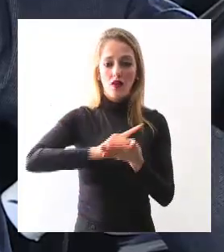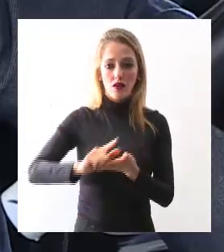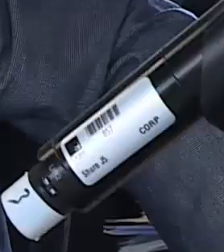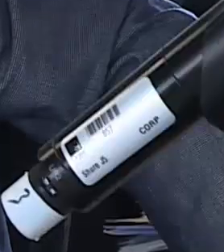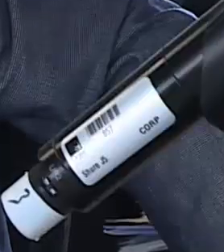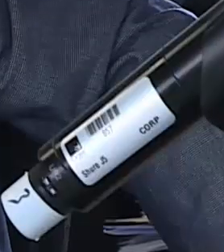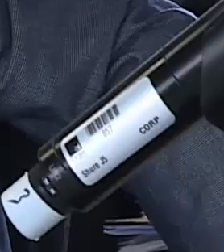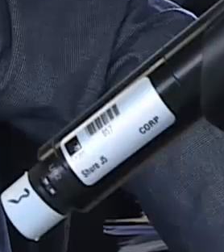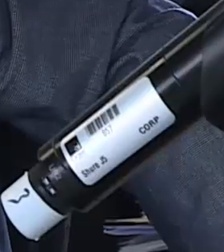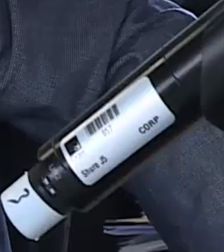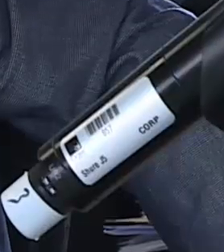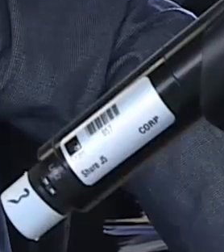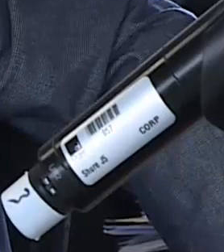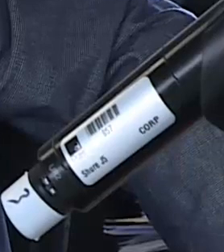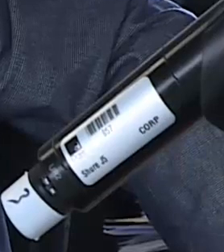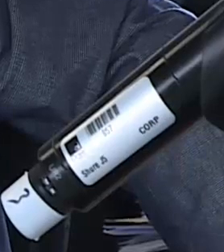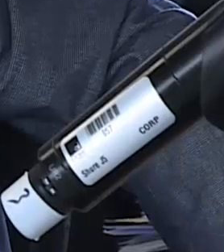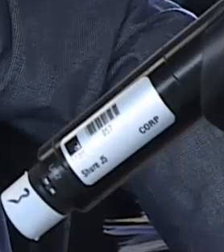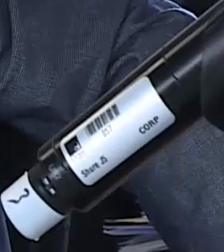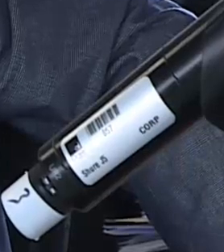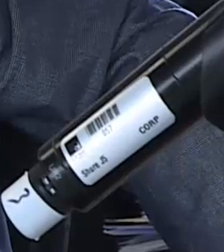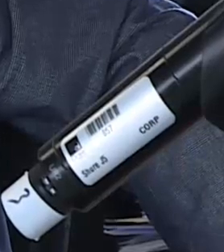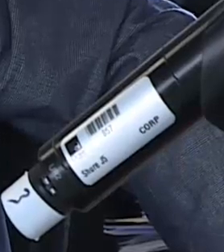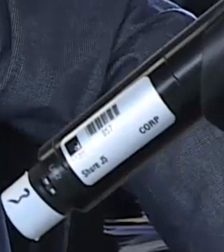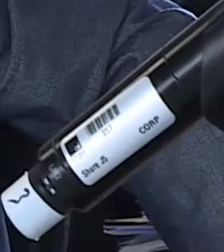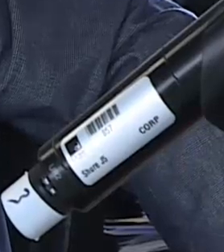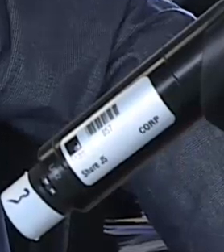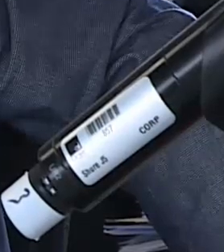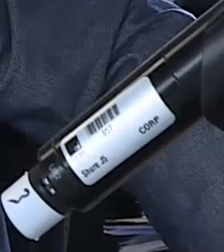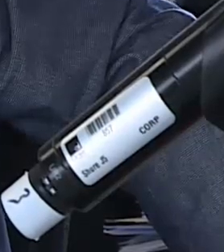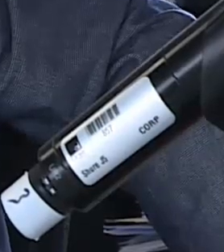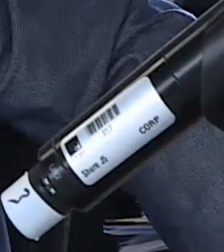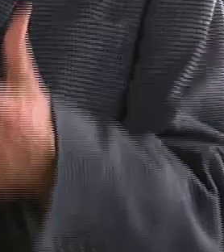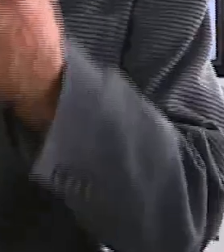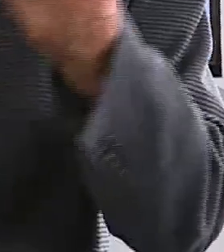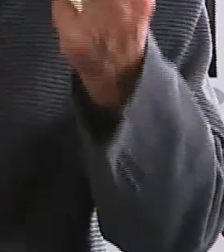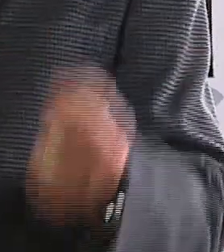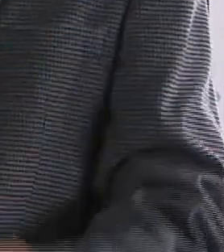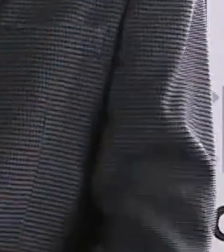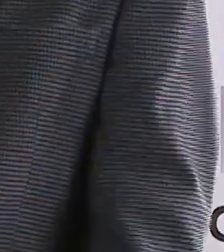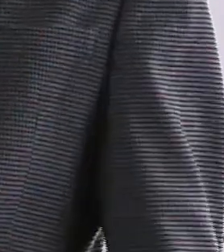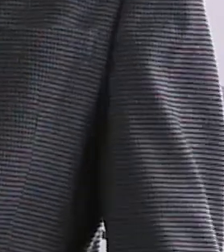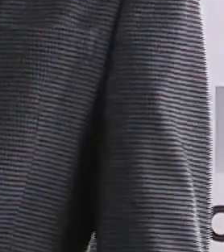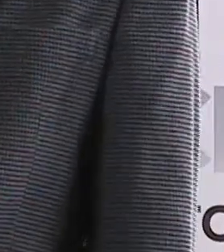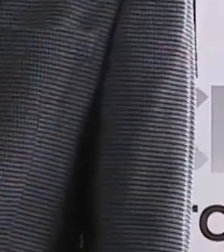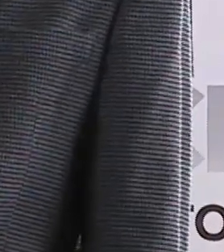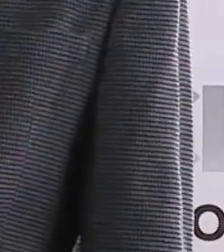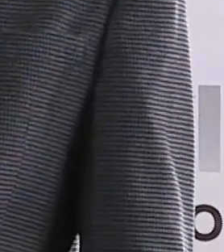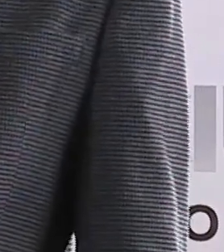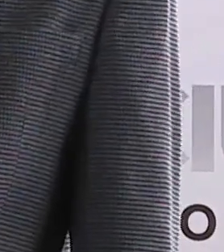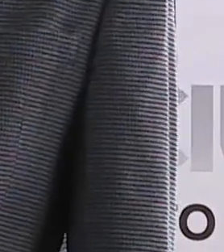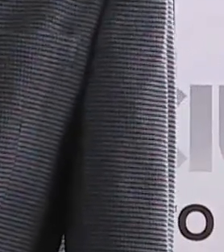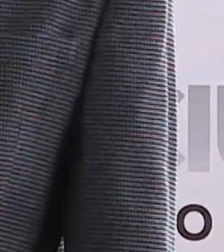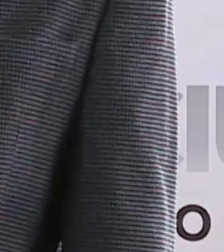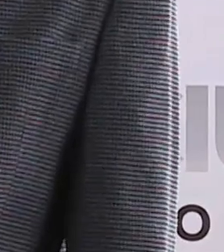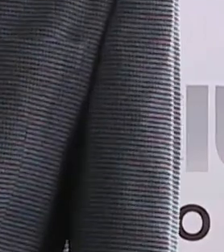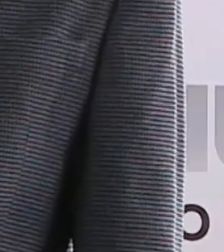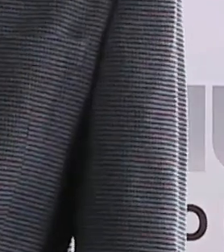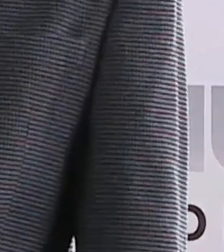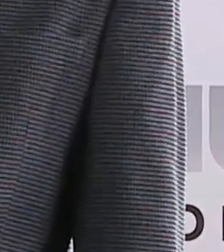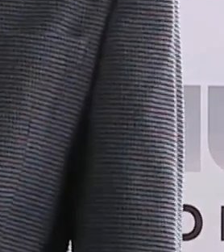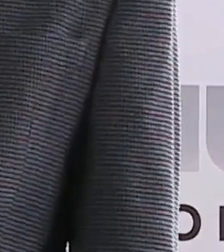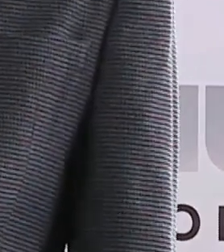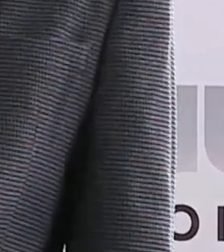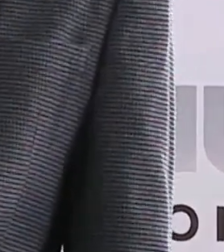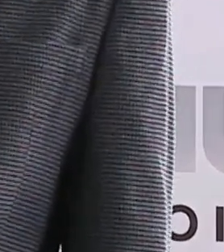Comisión Central del Agua los ha estado apoyando, los ha estado no sólo apoyando sino incluso dirigiendo